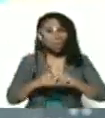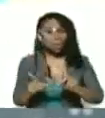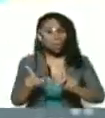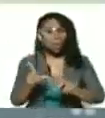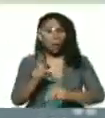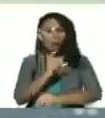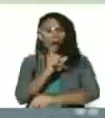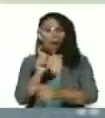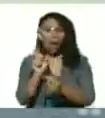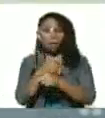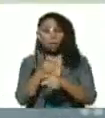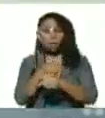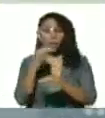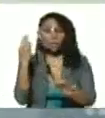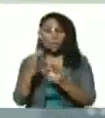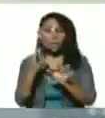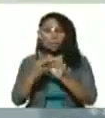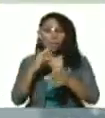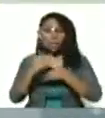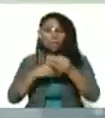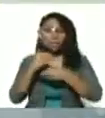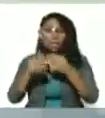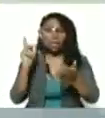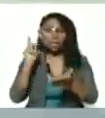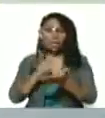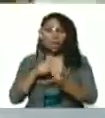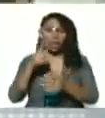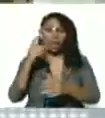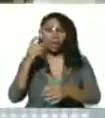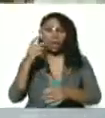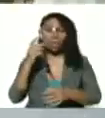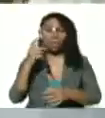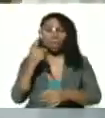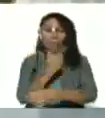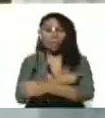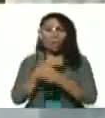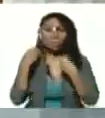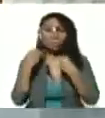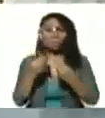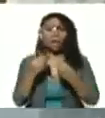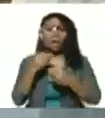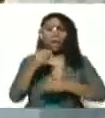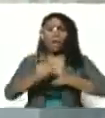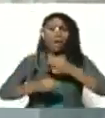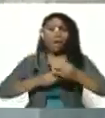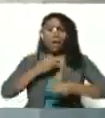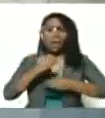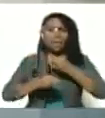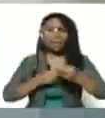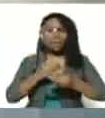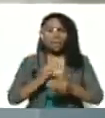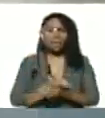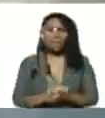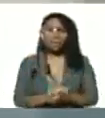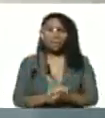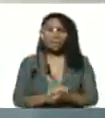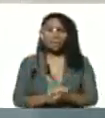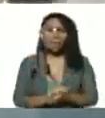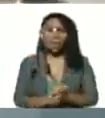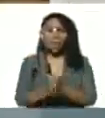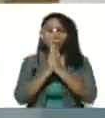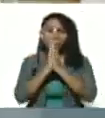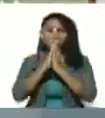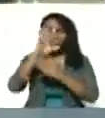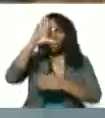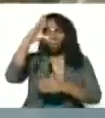septiembre va a ser la llegada de las vacunas para aspirar alvarado con el favor